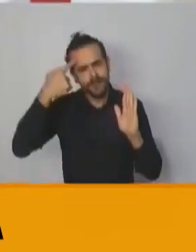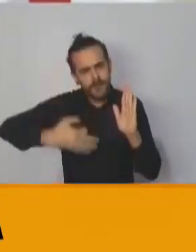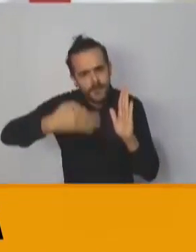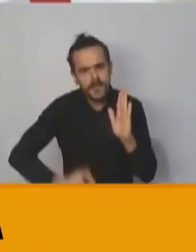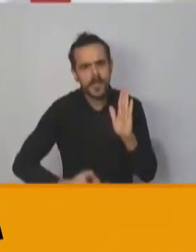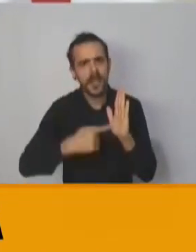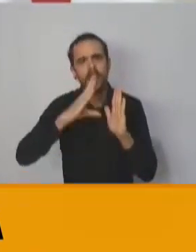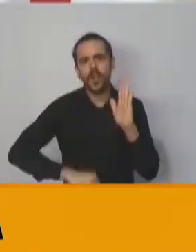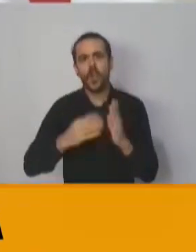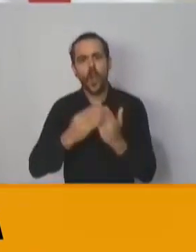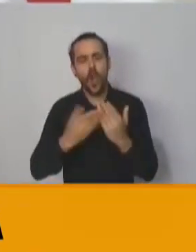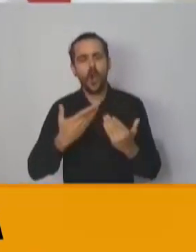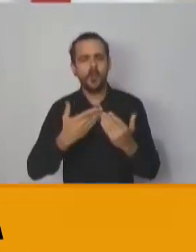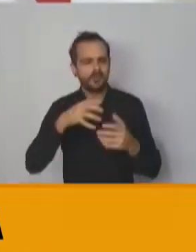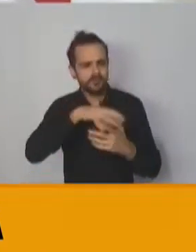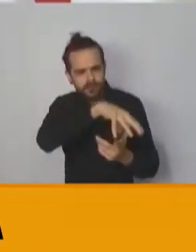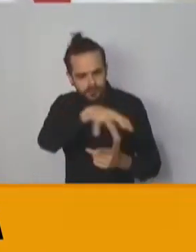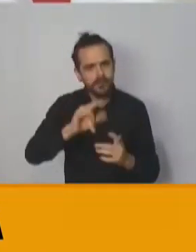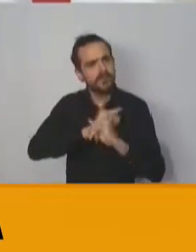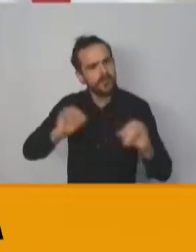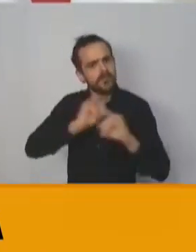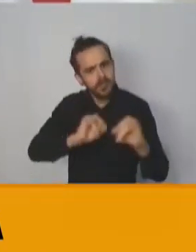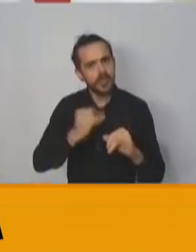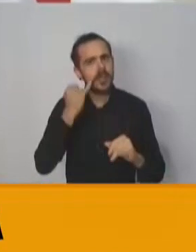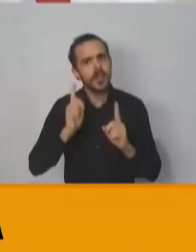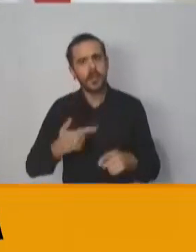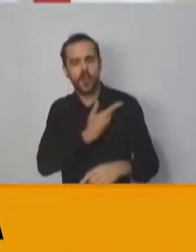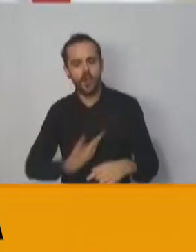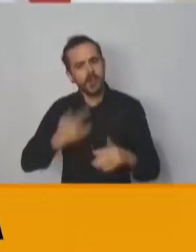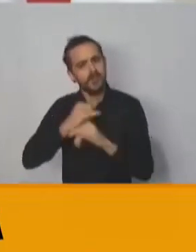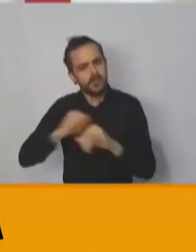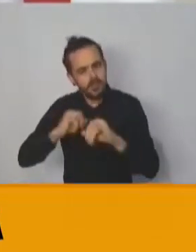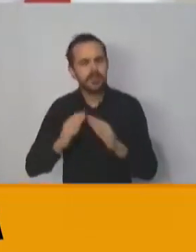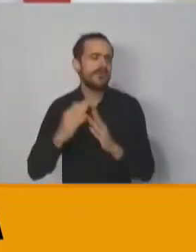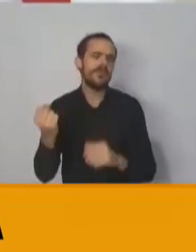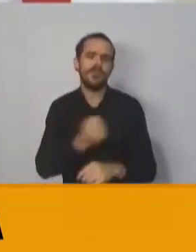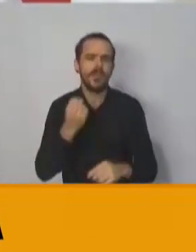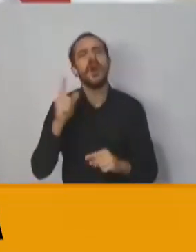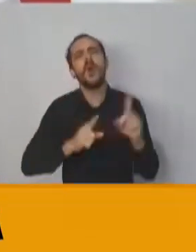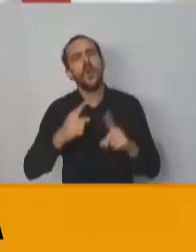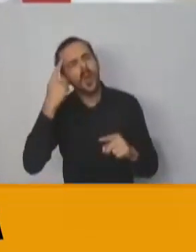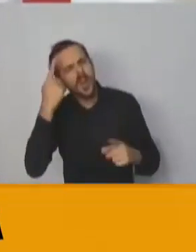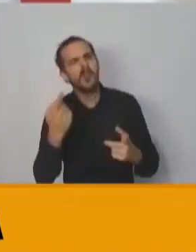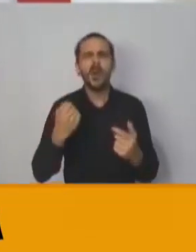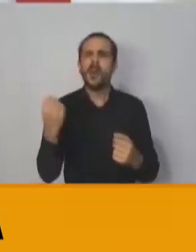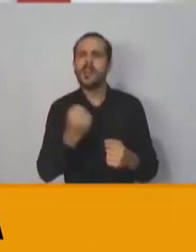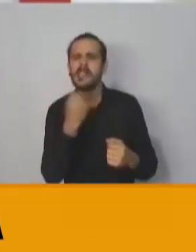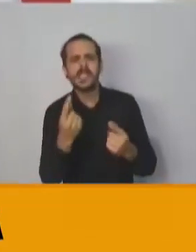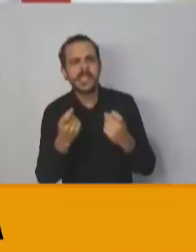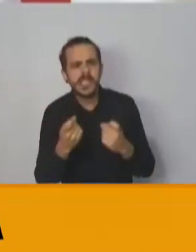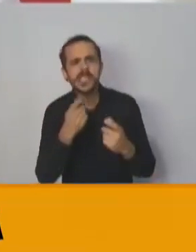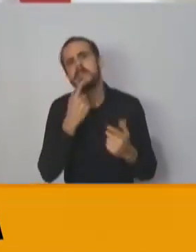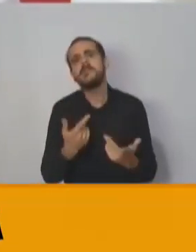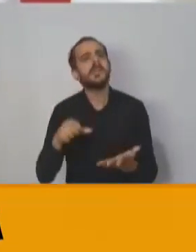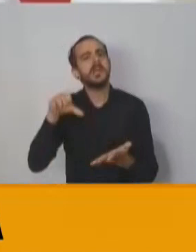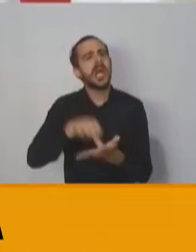distintos ministerios. Esto es muy importante tener en cuenta, porque hemos tenido muchas consultas respecto a si es necesario llevar estas medidas adelante, porque en mi localidad hay